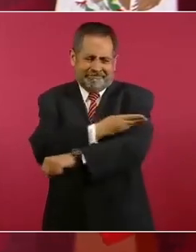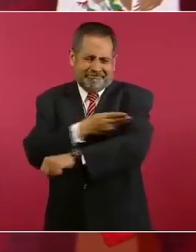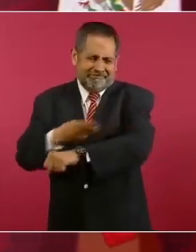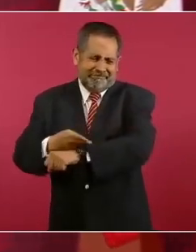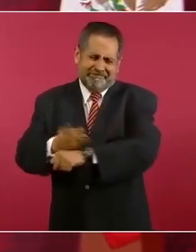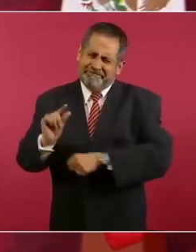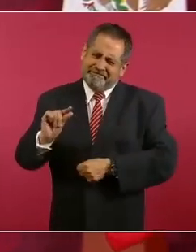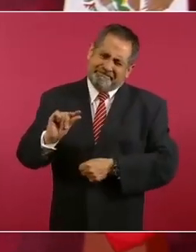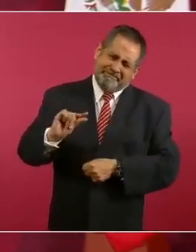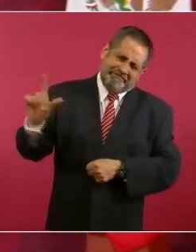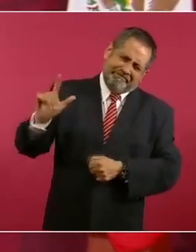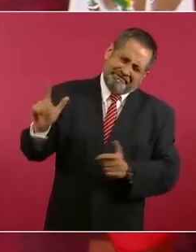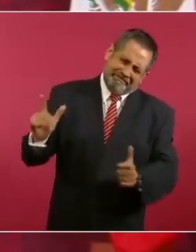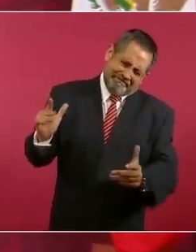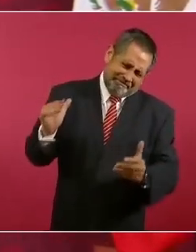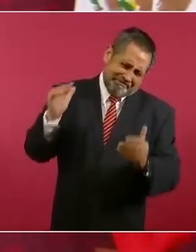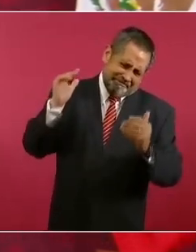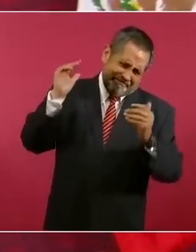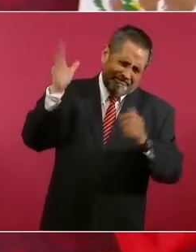grande, gigante.